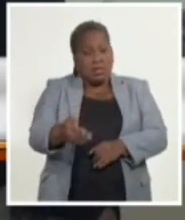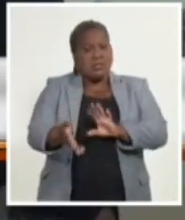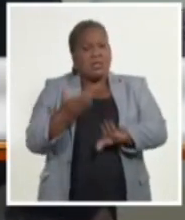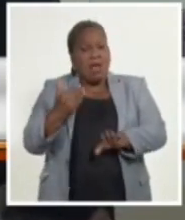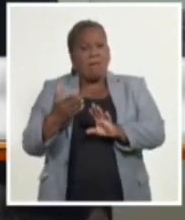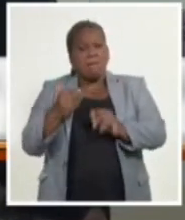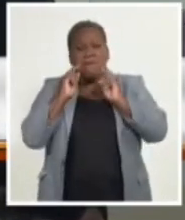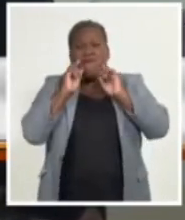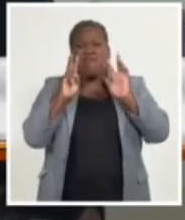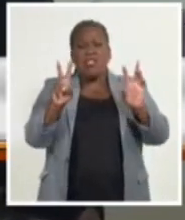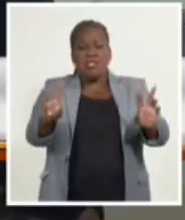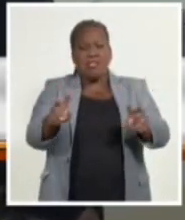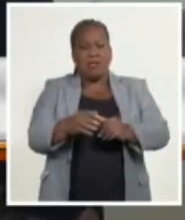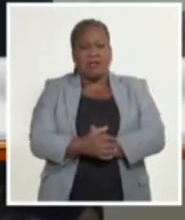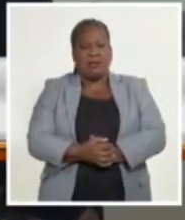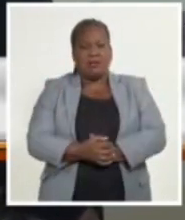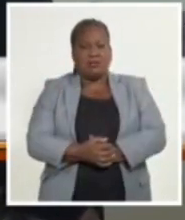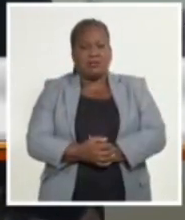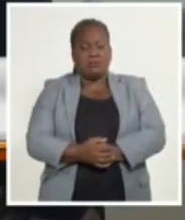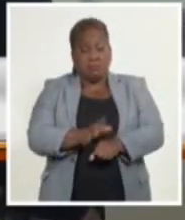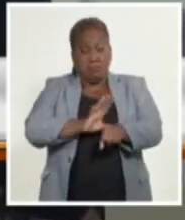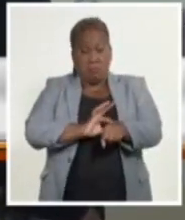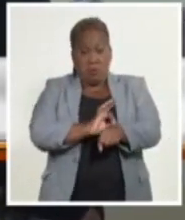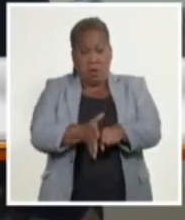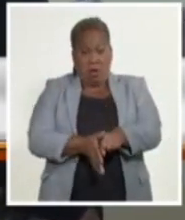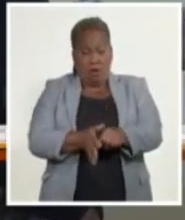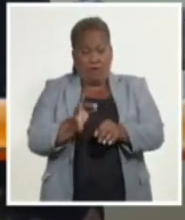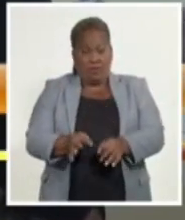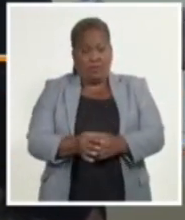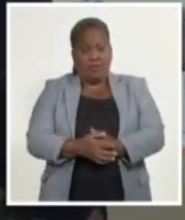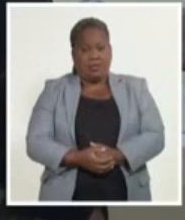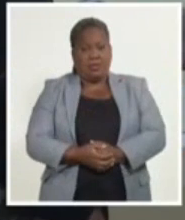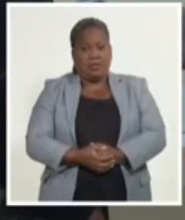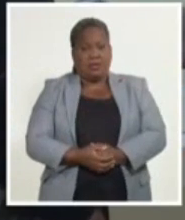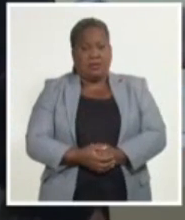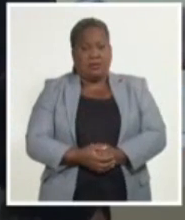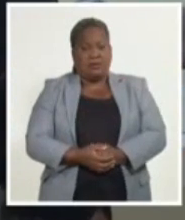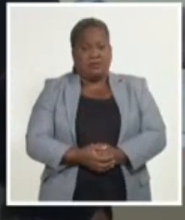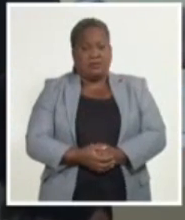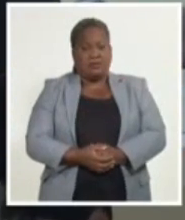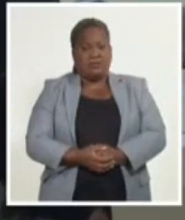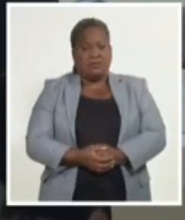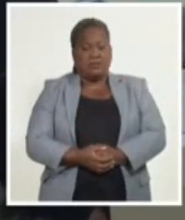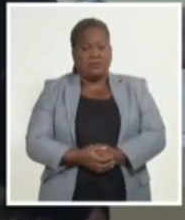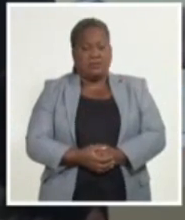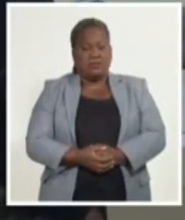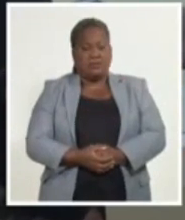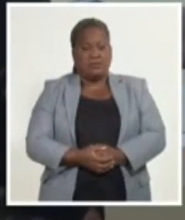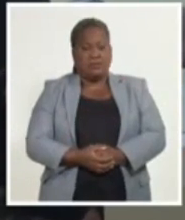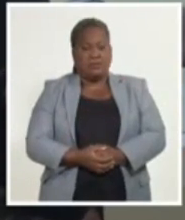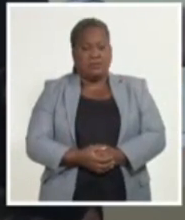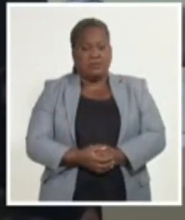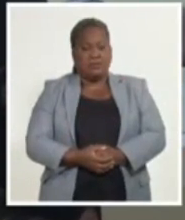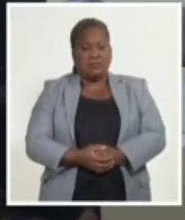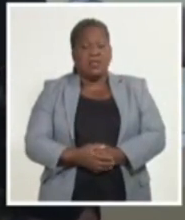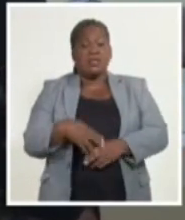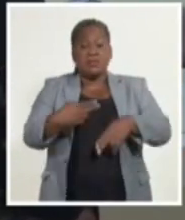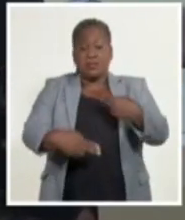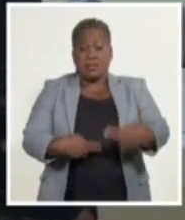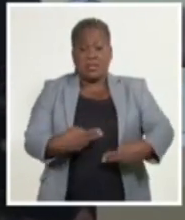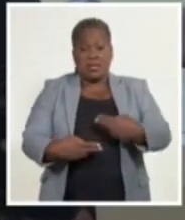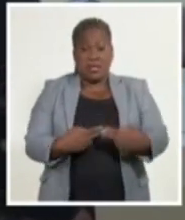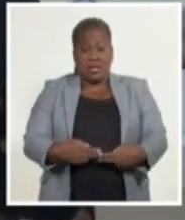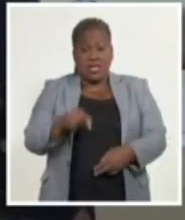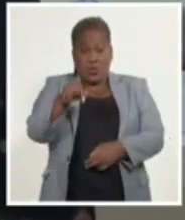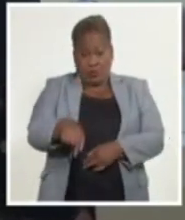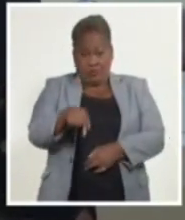innumerables vidas, debido a la pandemia de la COVID-19, se desarrolló en